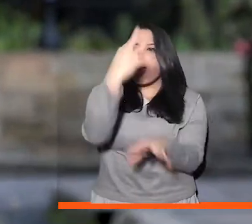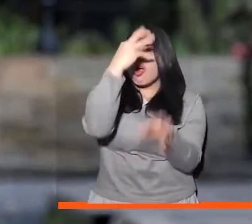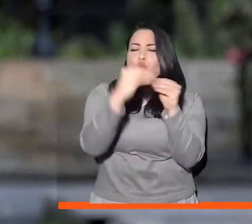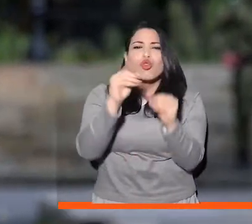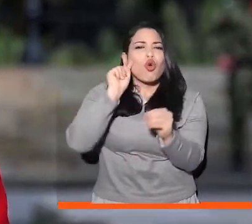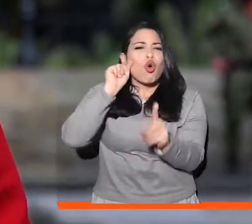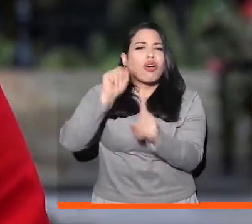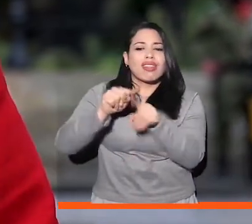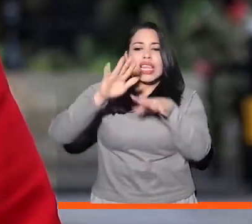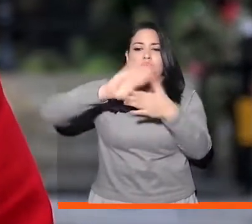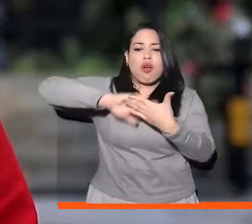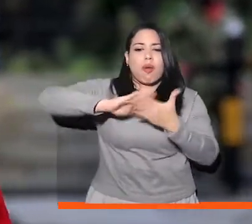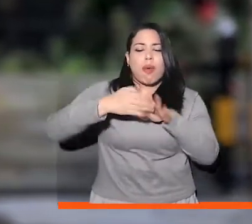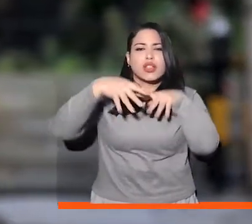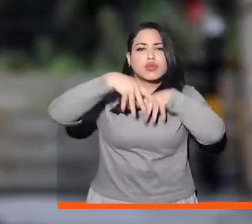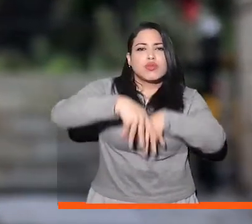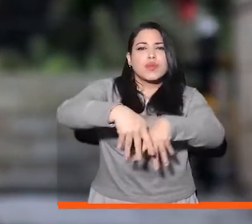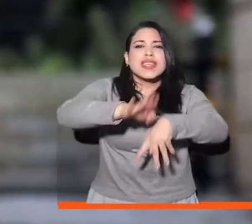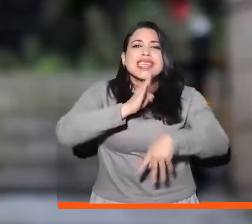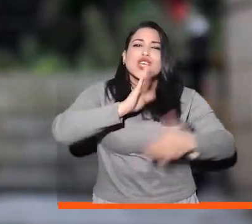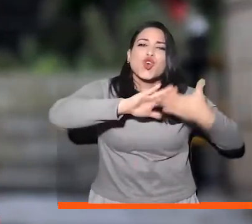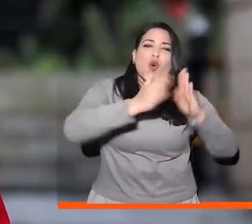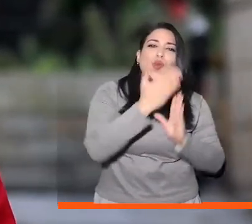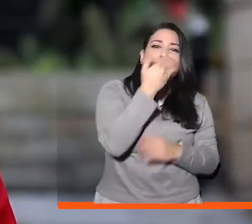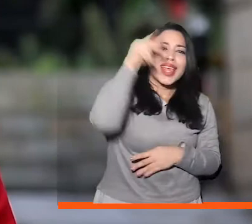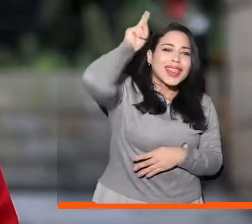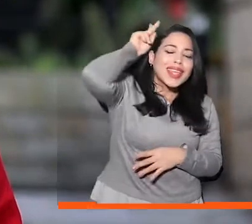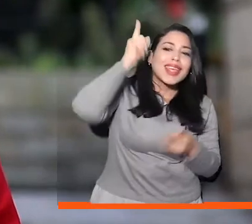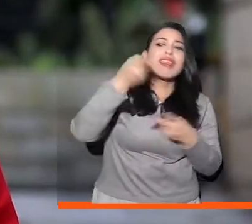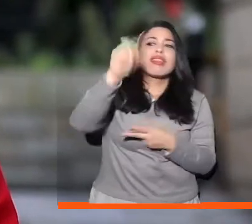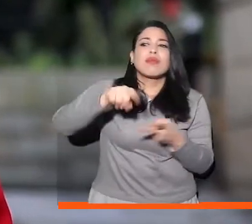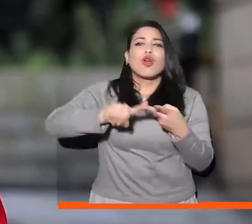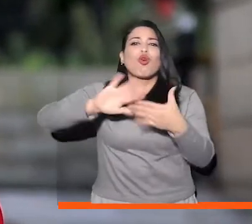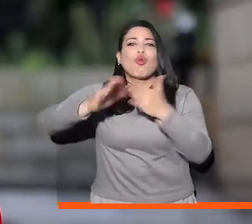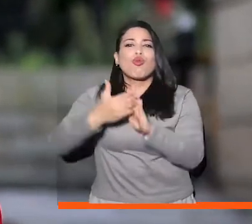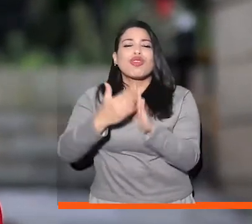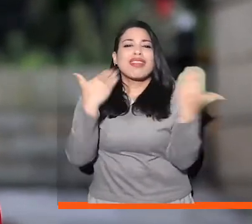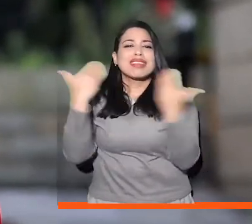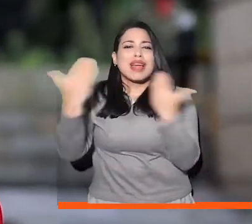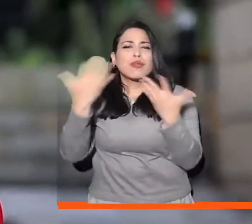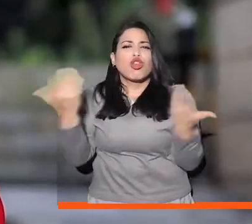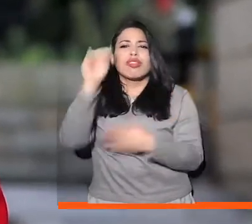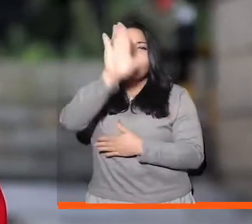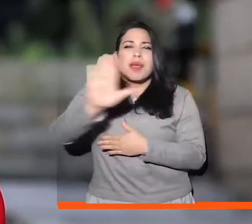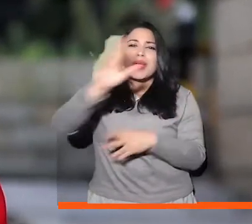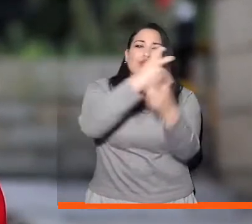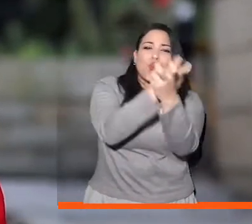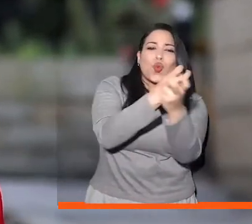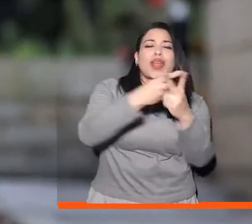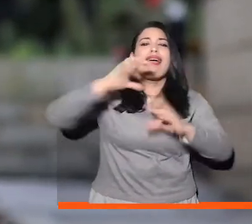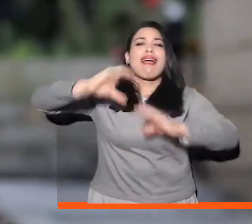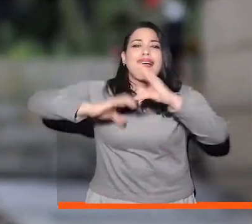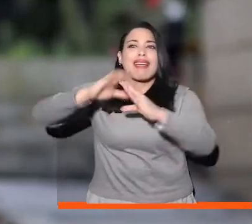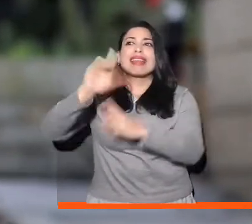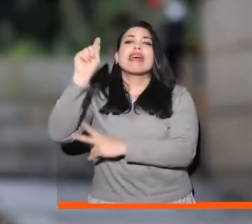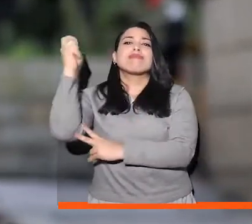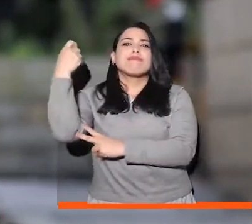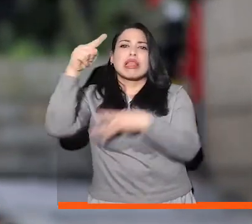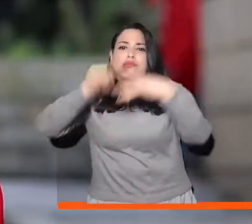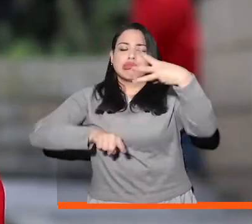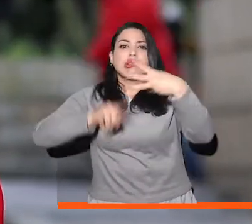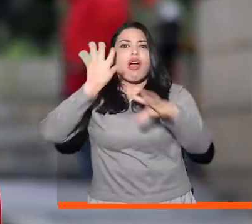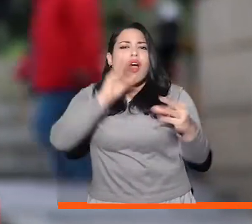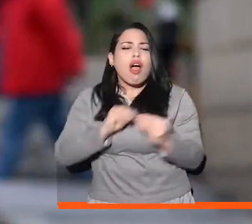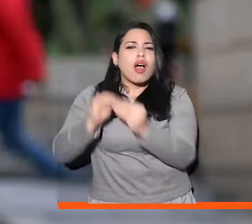de garantías para la protesta pacífica con las comunidades indígenas y campesinas de los departamentos del Huila, Caquetá y